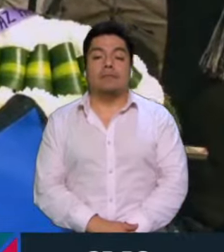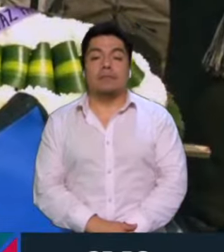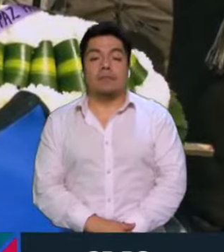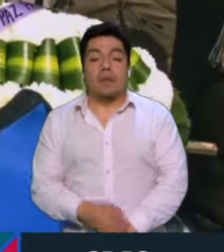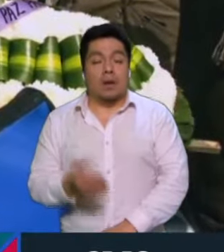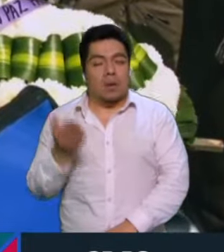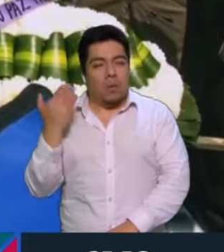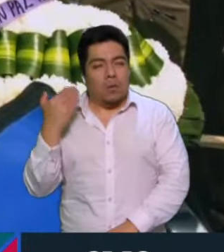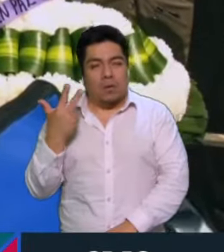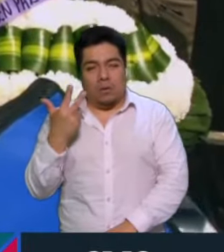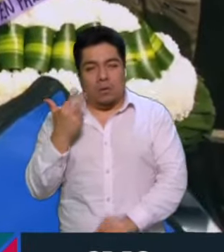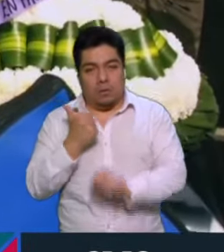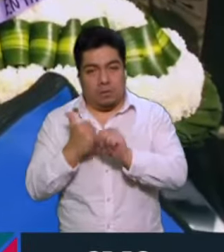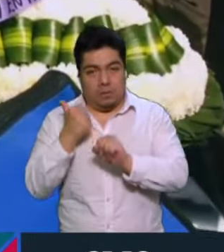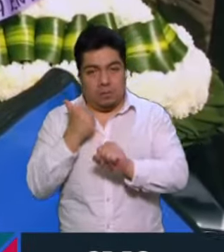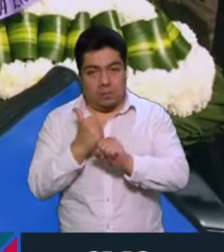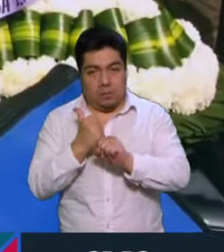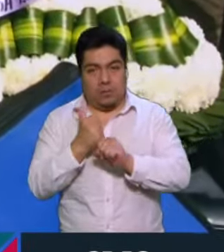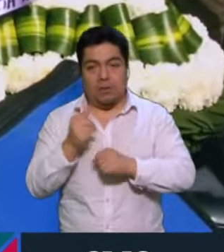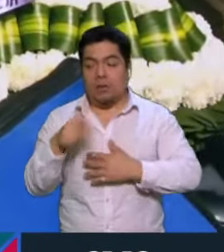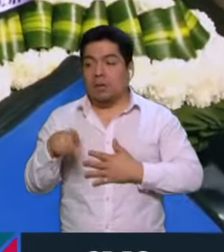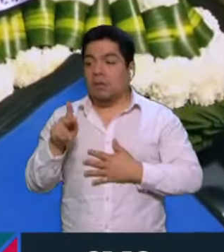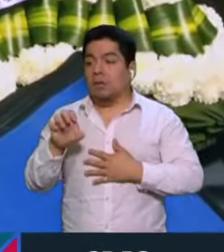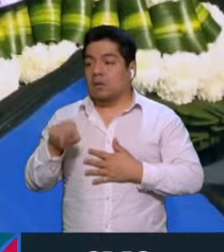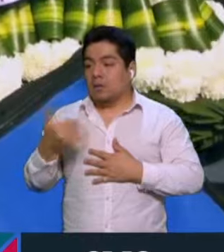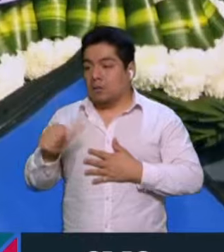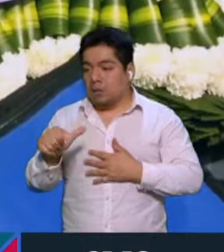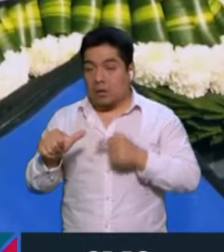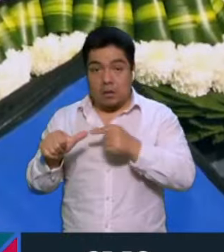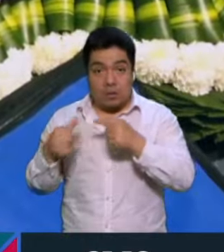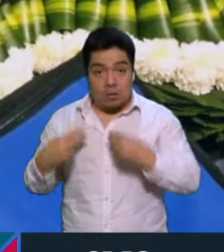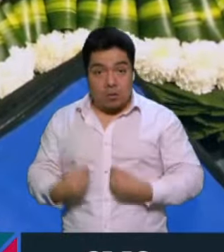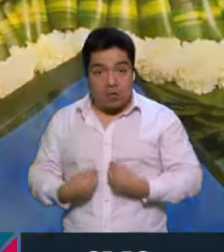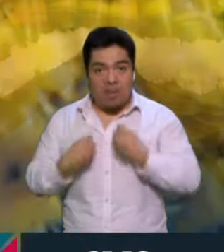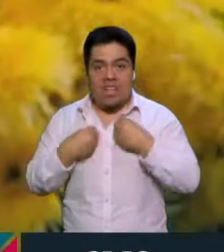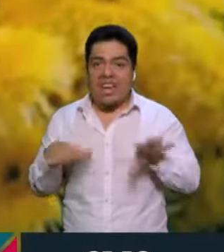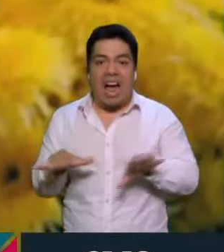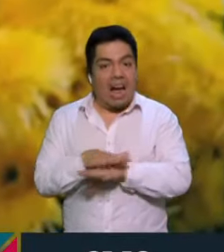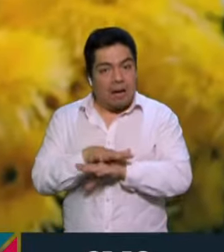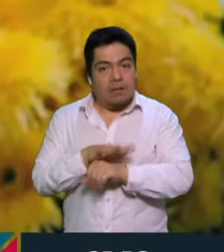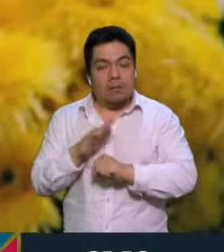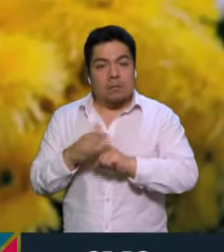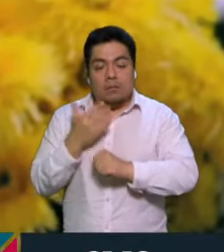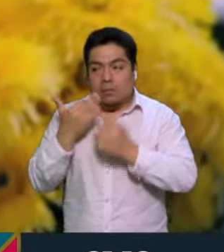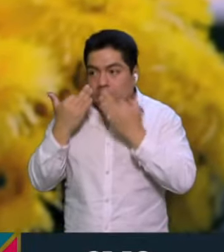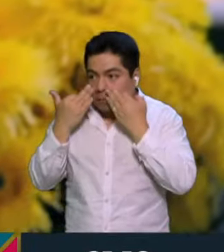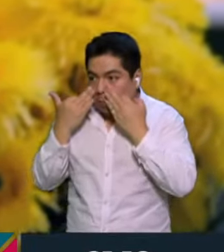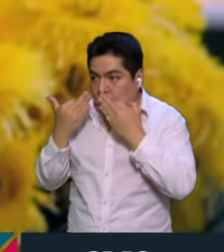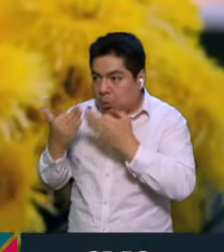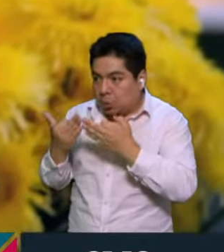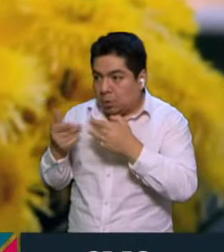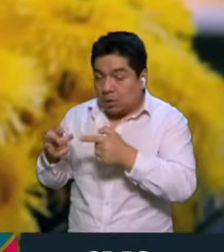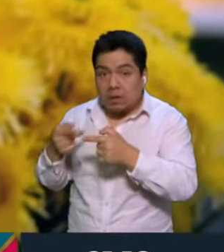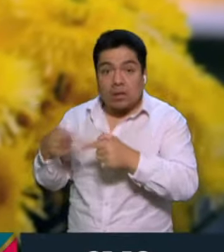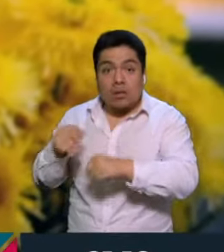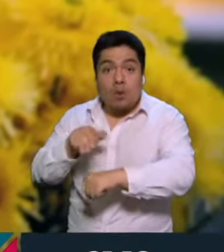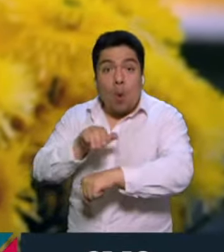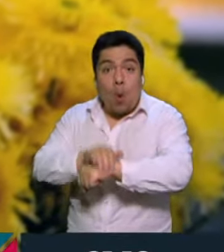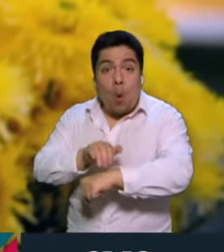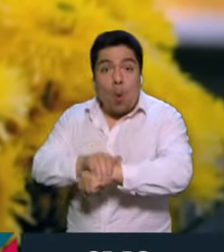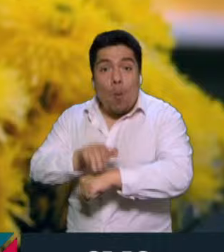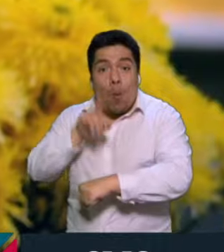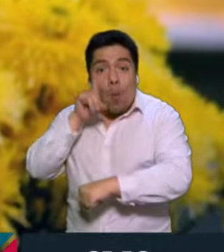Hace casi ocho años la vida de Kenia Cuevas cambió por completo después de ser testigo del asesinato de su amiga y